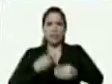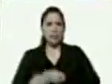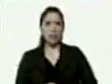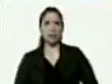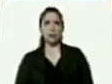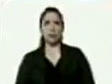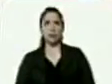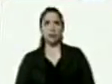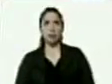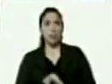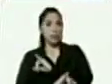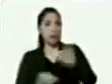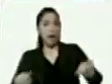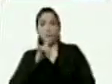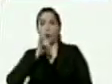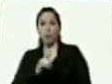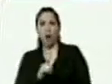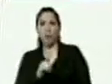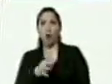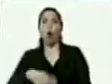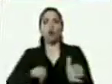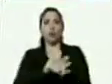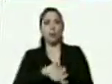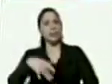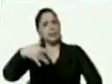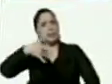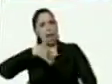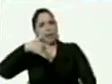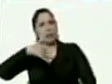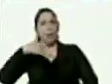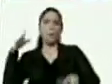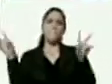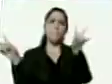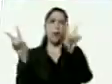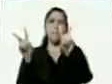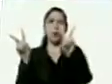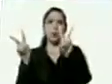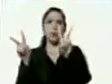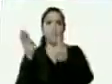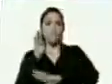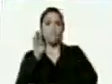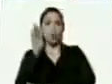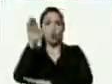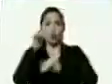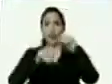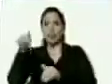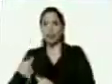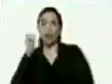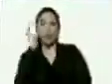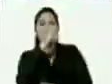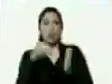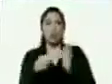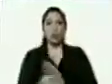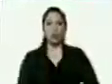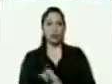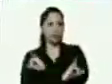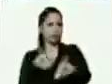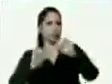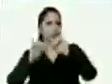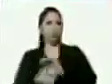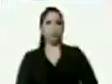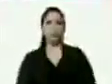presidente y de una vez le decimos nos sentimos en victoria para estas futuras elecciones en la asamblea nacional presidente